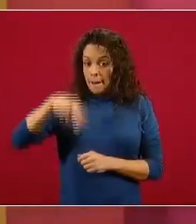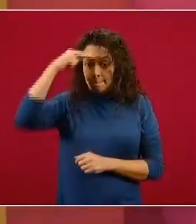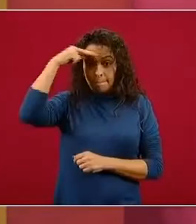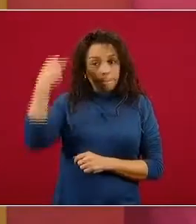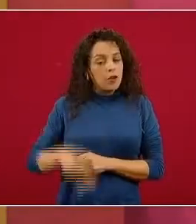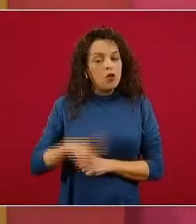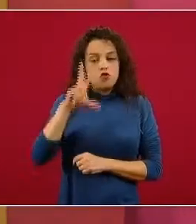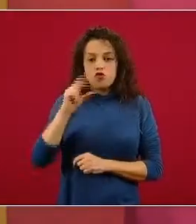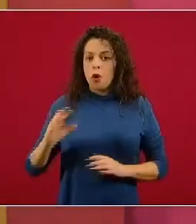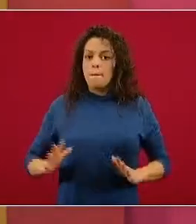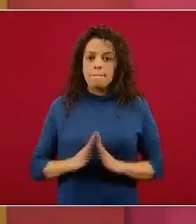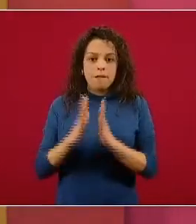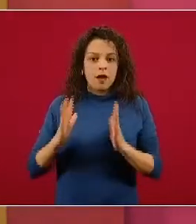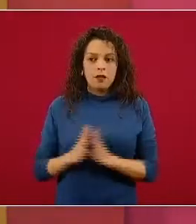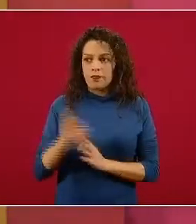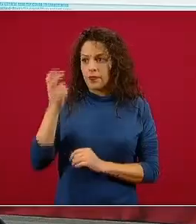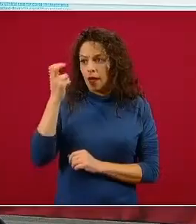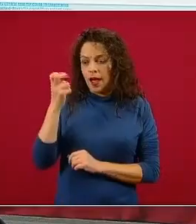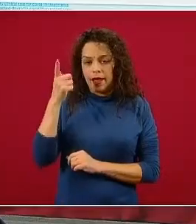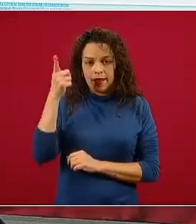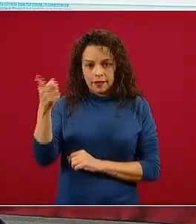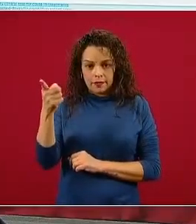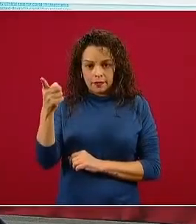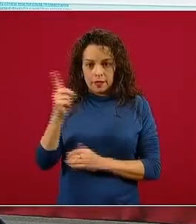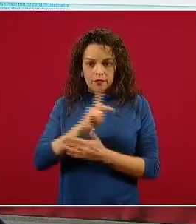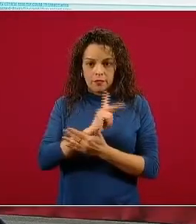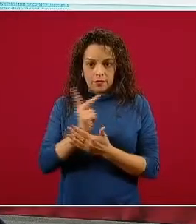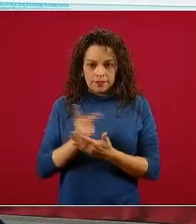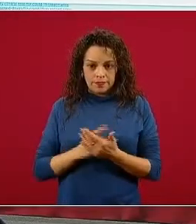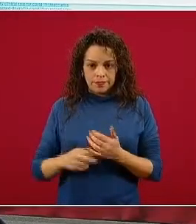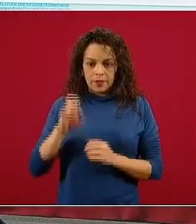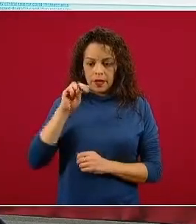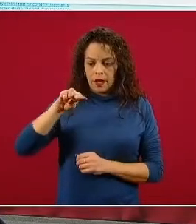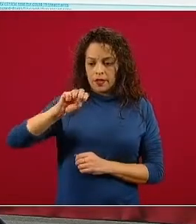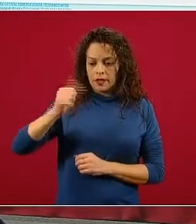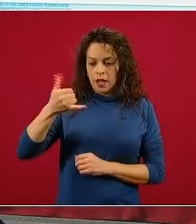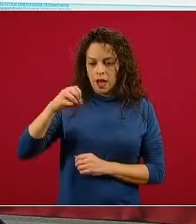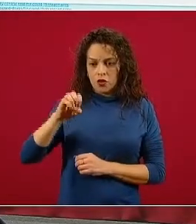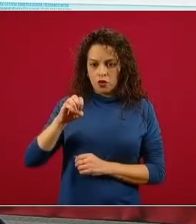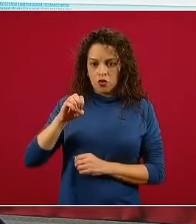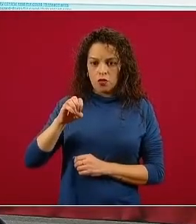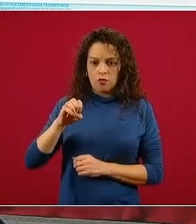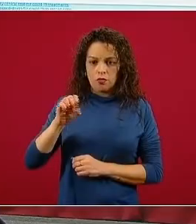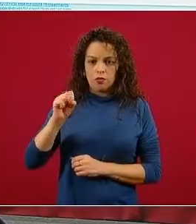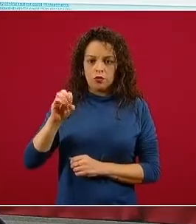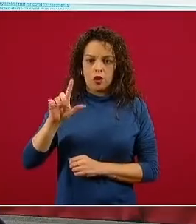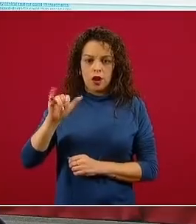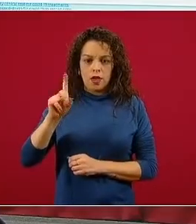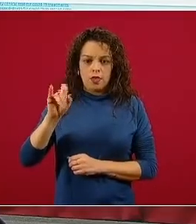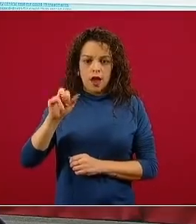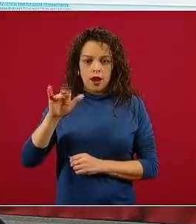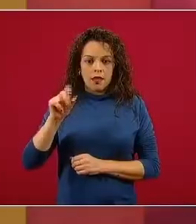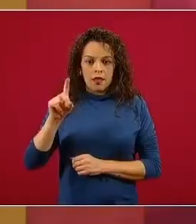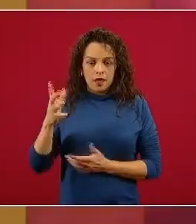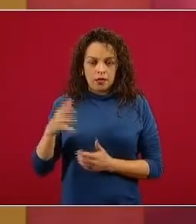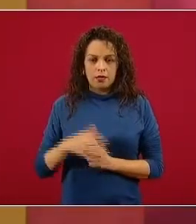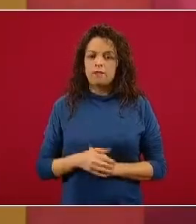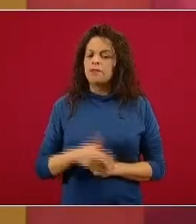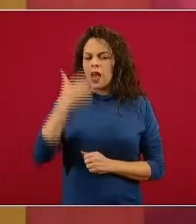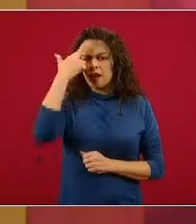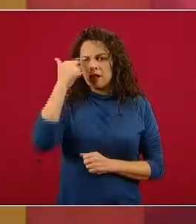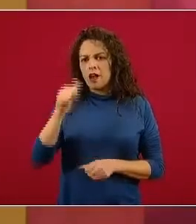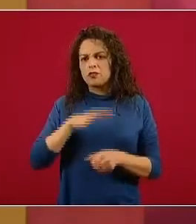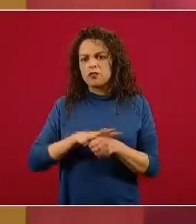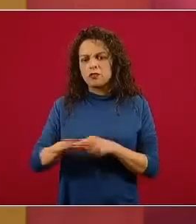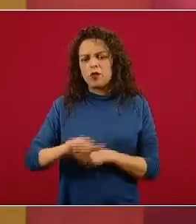participó en el ensayo Solidaridad. En esta fase inicial hubo distintas razones, más de carácter práctico que